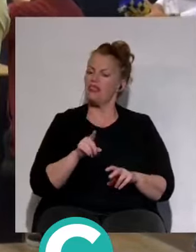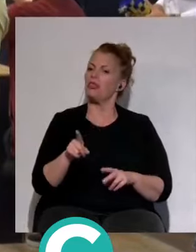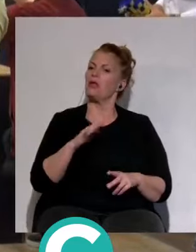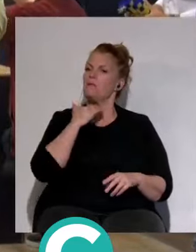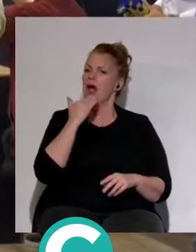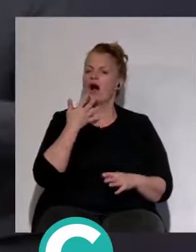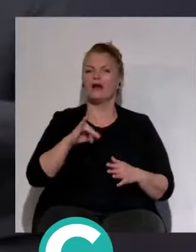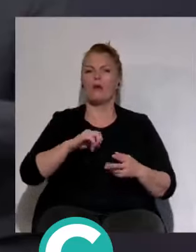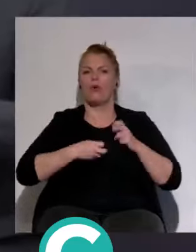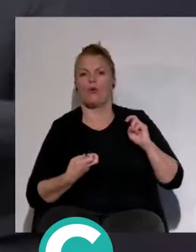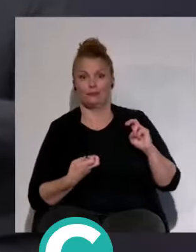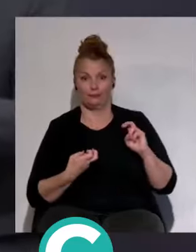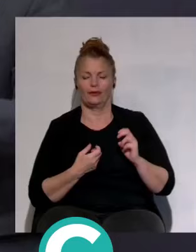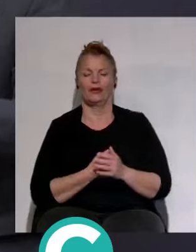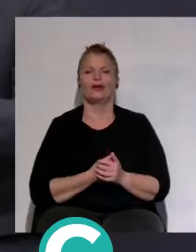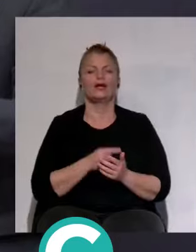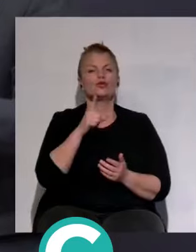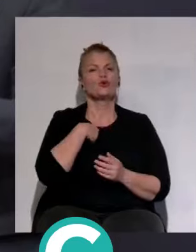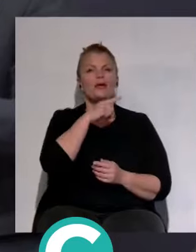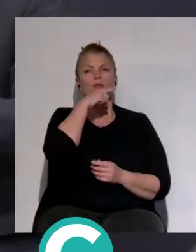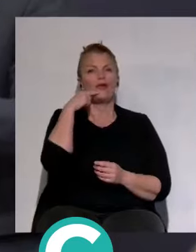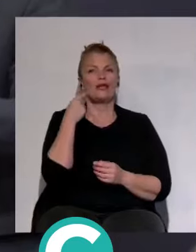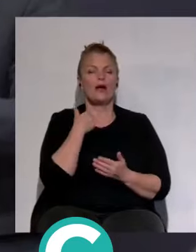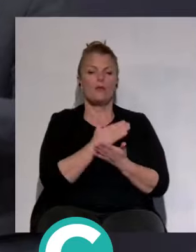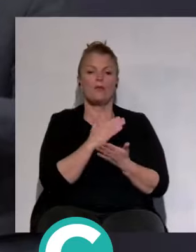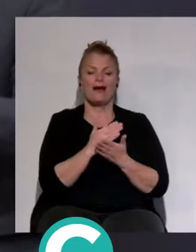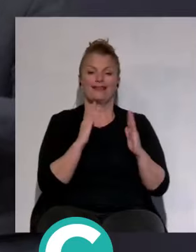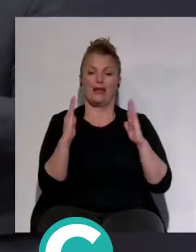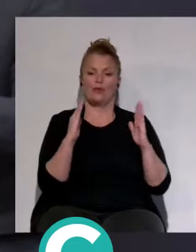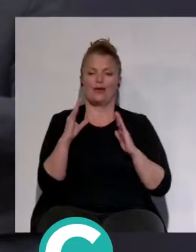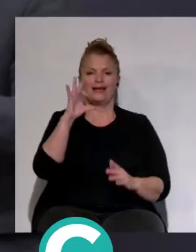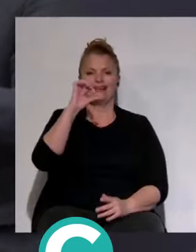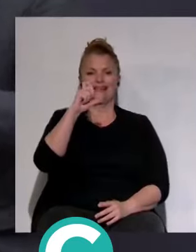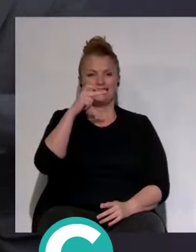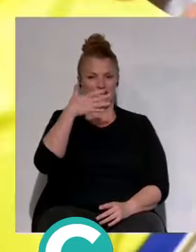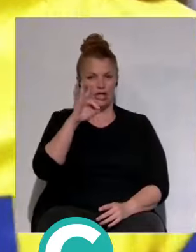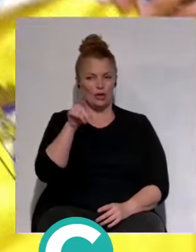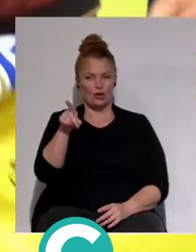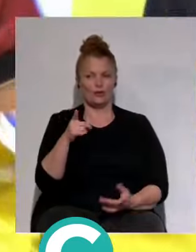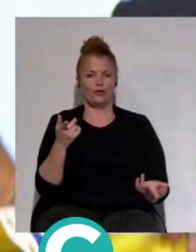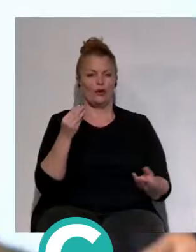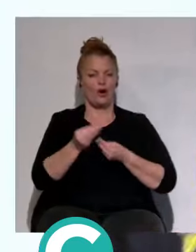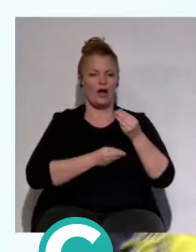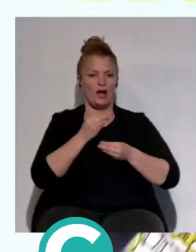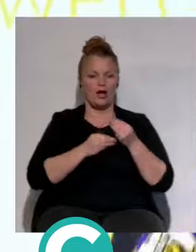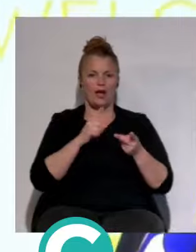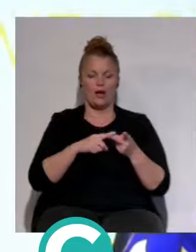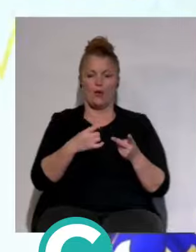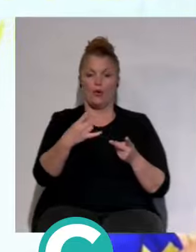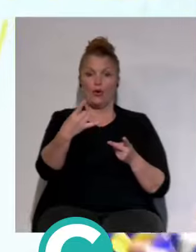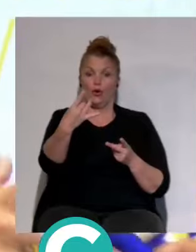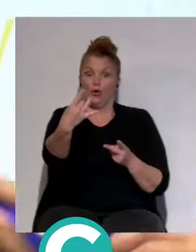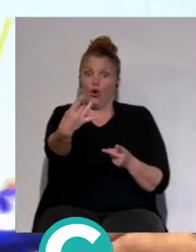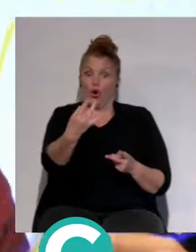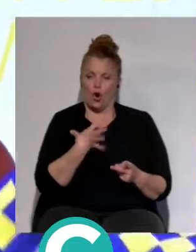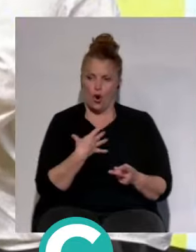A mí lo que me dolía de la parte de la época de Sergio González era la incapacidad de reacción cuando recibíamos un gol. O tú veías que recibías un